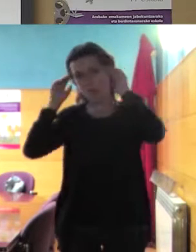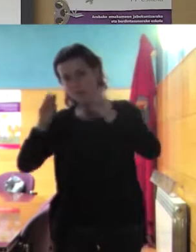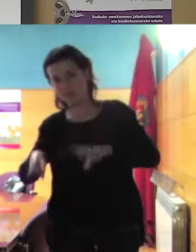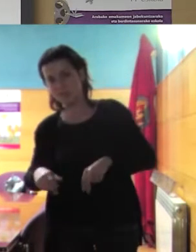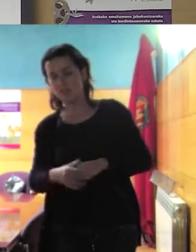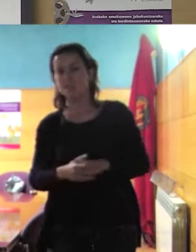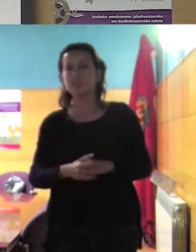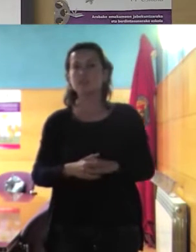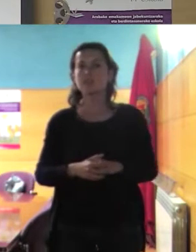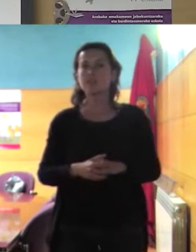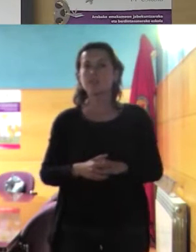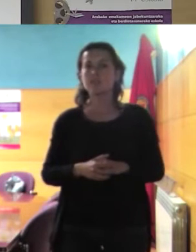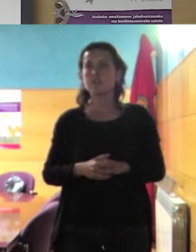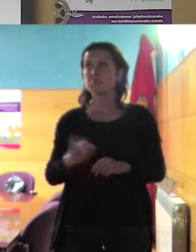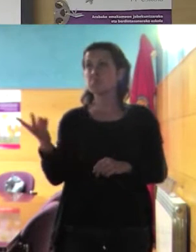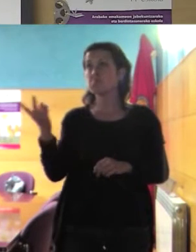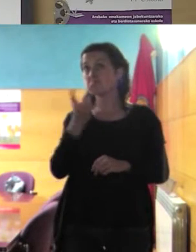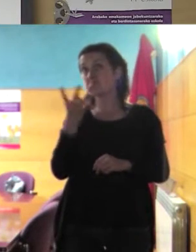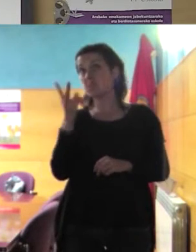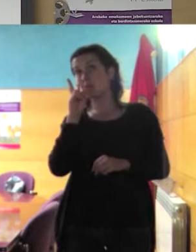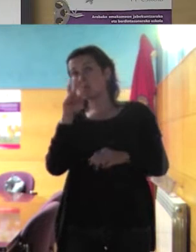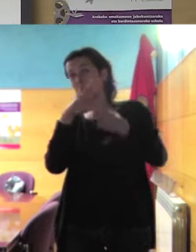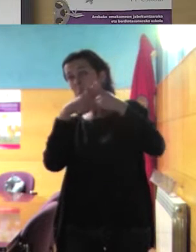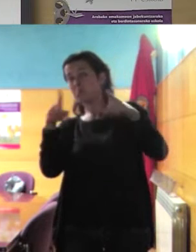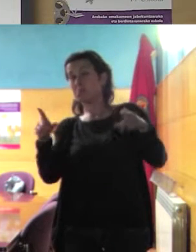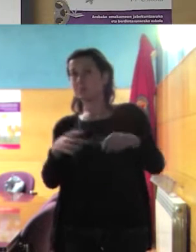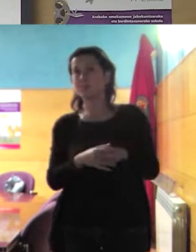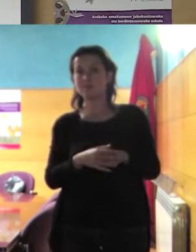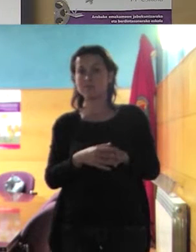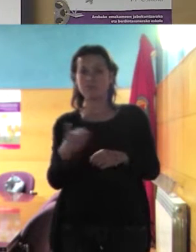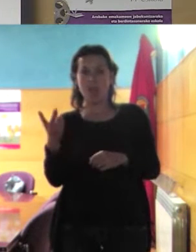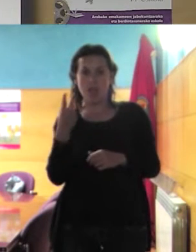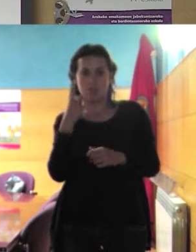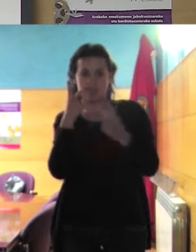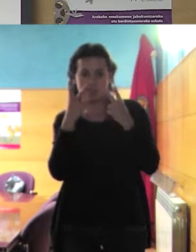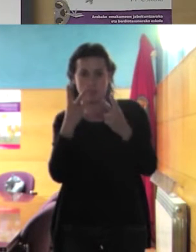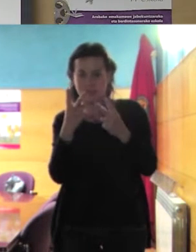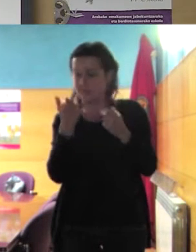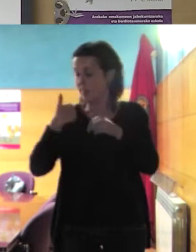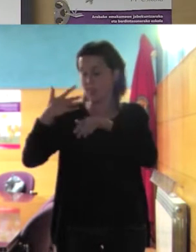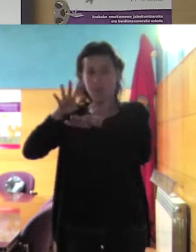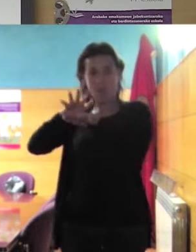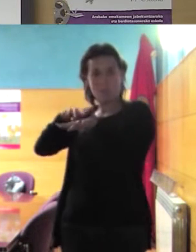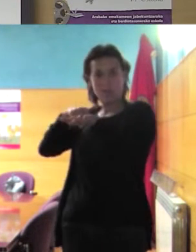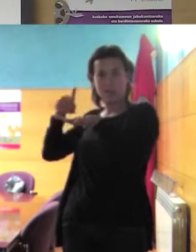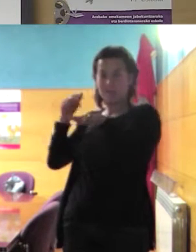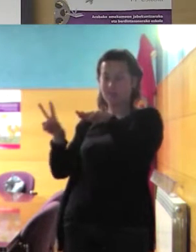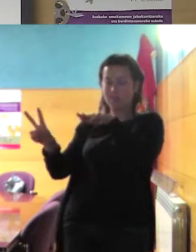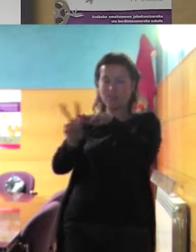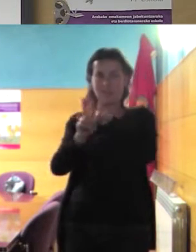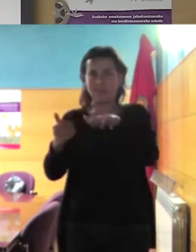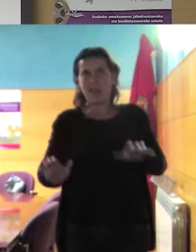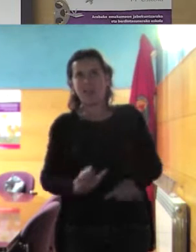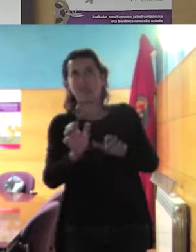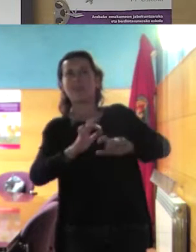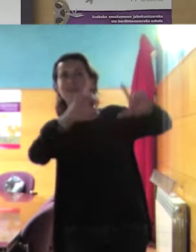son entre ellas tan diferentes realmente ya veis que se están riendo del colectivo que está detrás pues yo diría